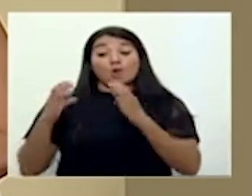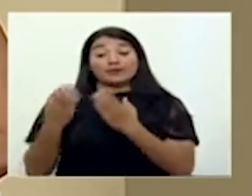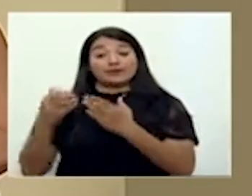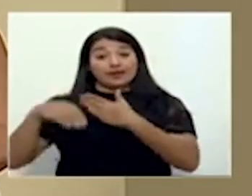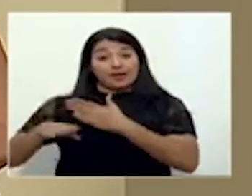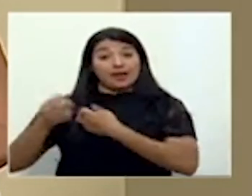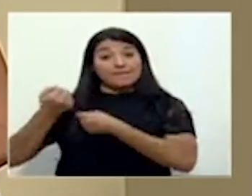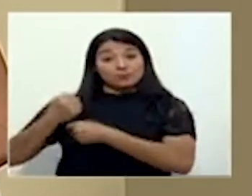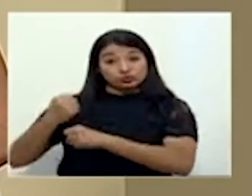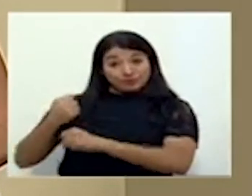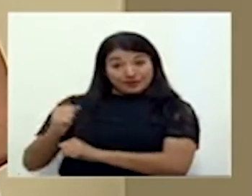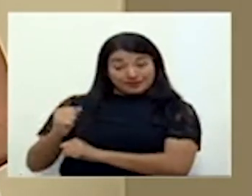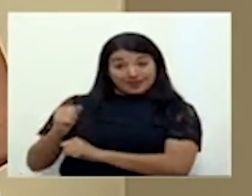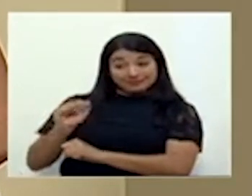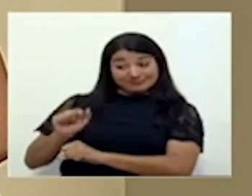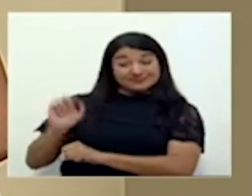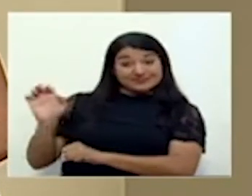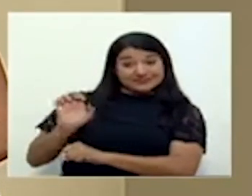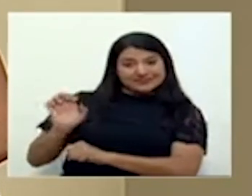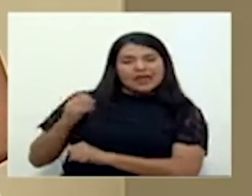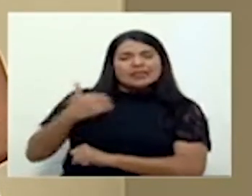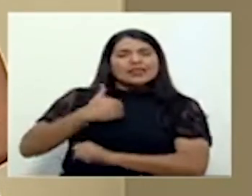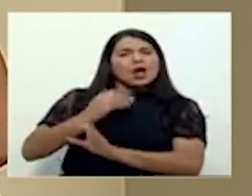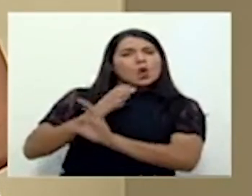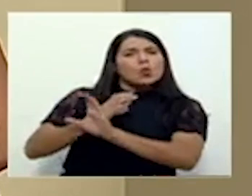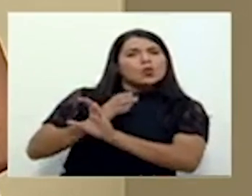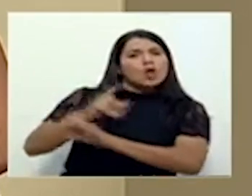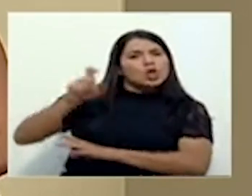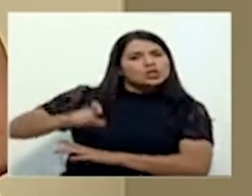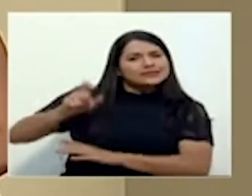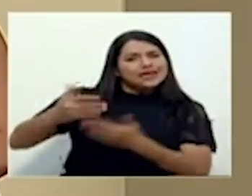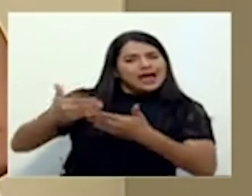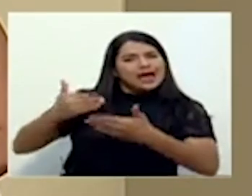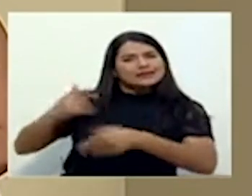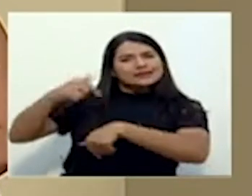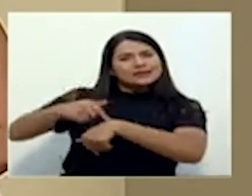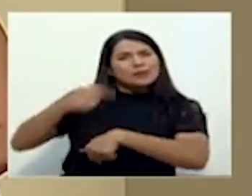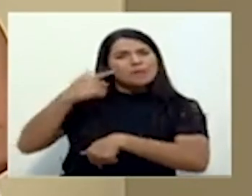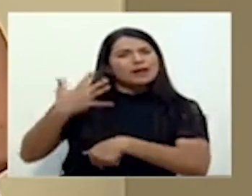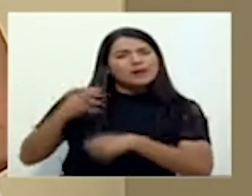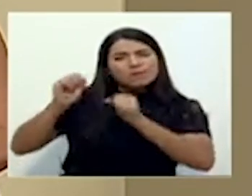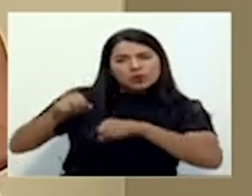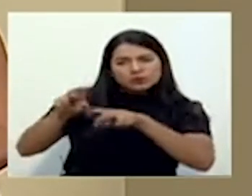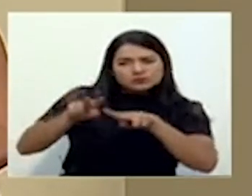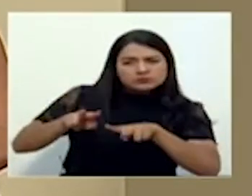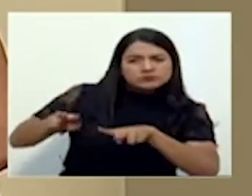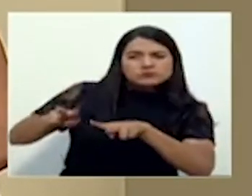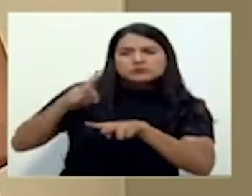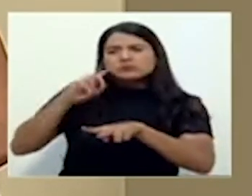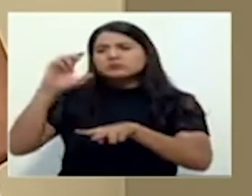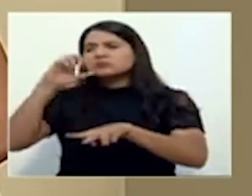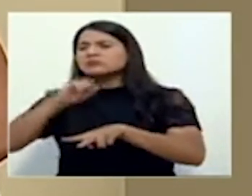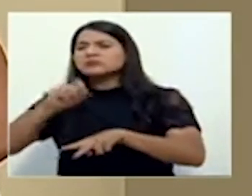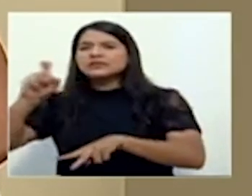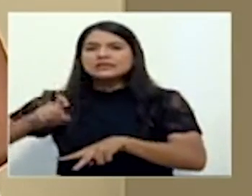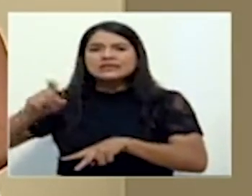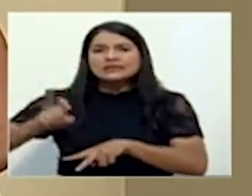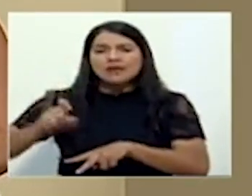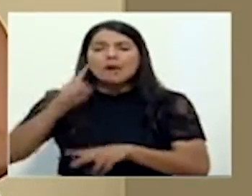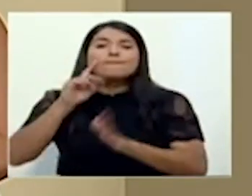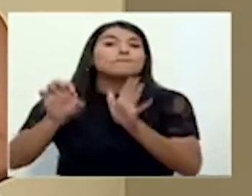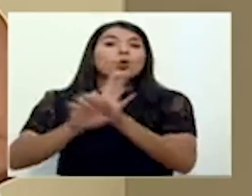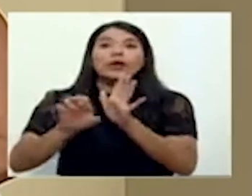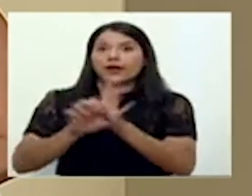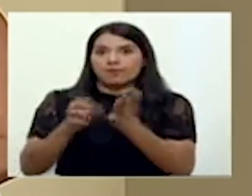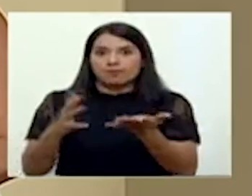vayan tomando las previsiones con el fin de visualizar esa necesidad, por ejemplo, de tener un centro de aislamiento